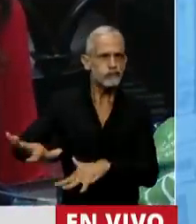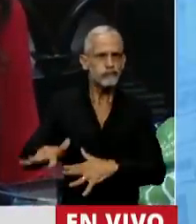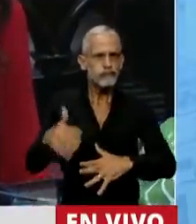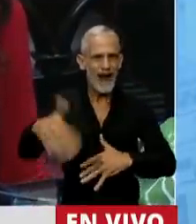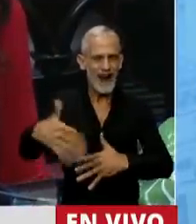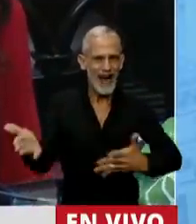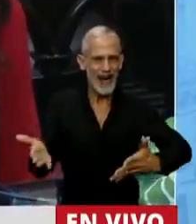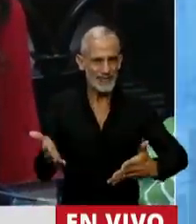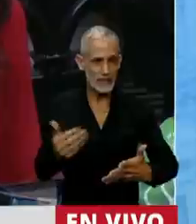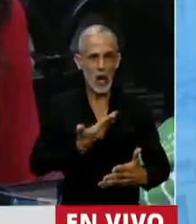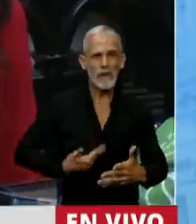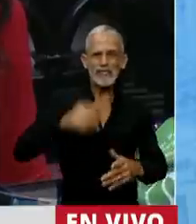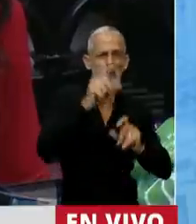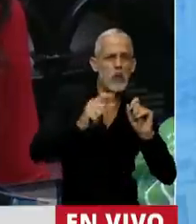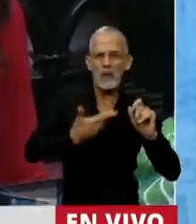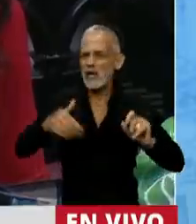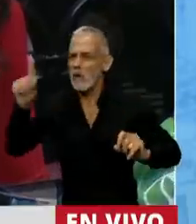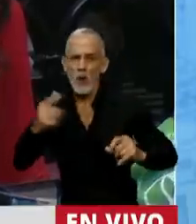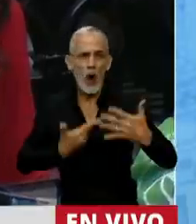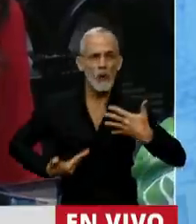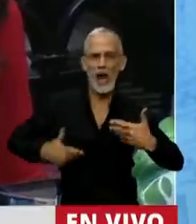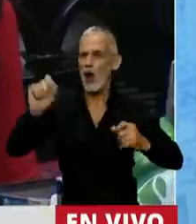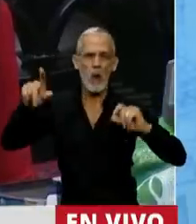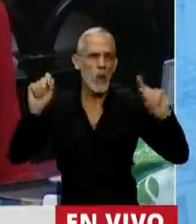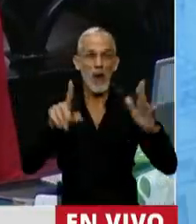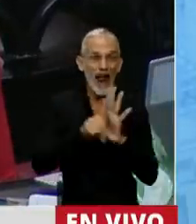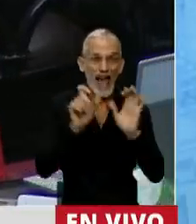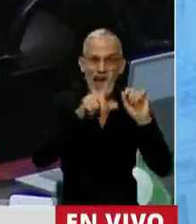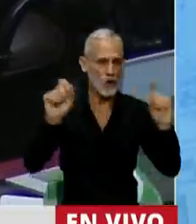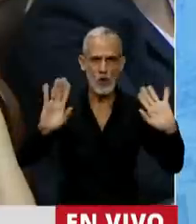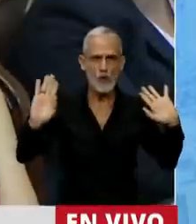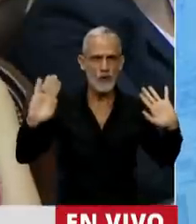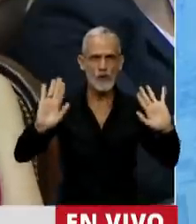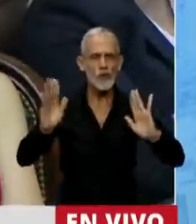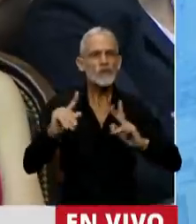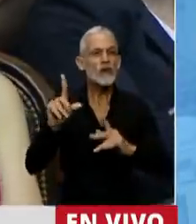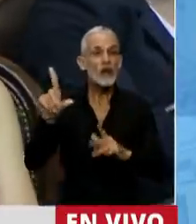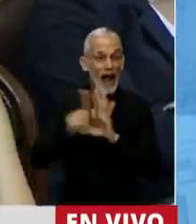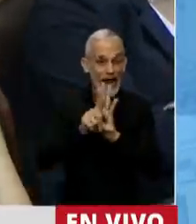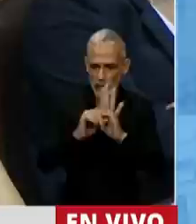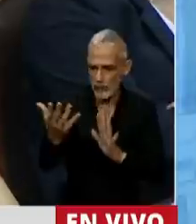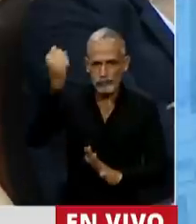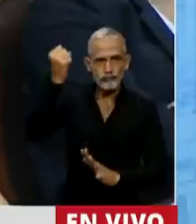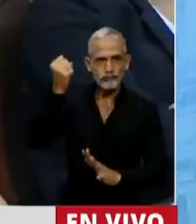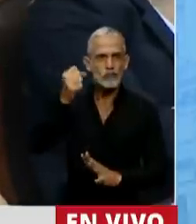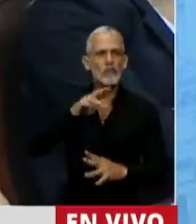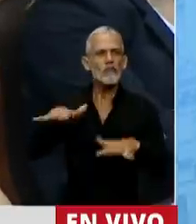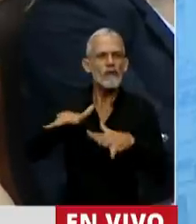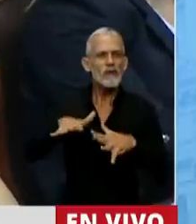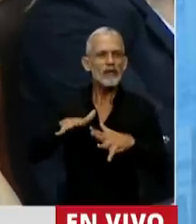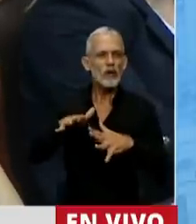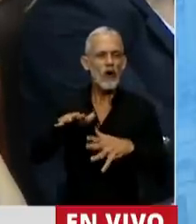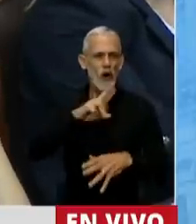no es de ningún presidente ni de ningún gobierno. Esta ley es una conquista más del movimiento de mujeres.